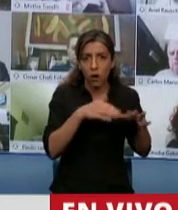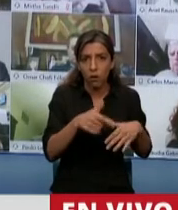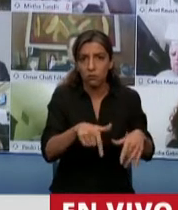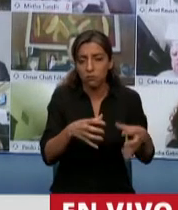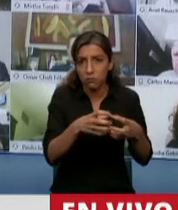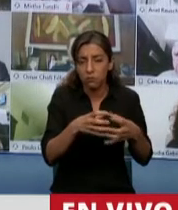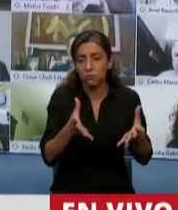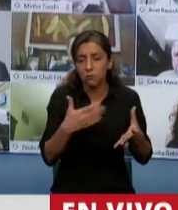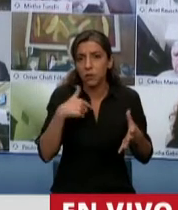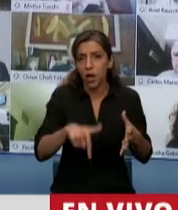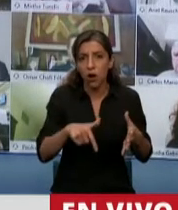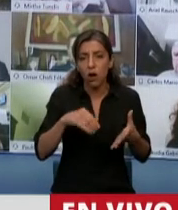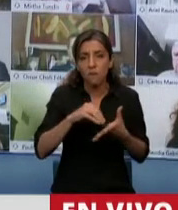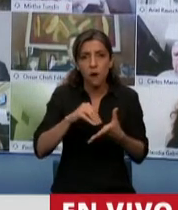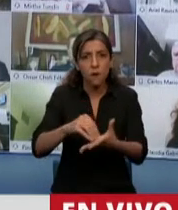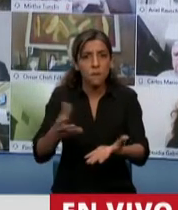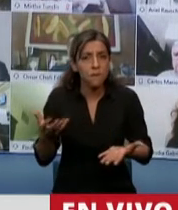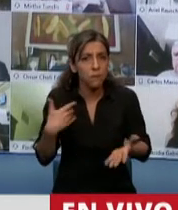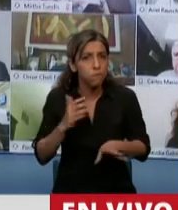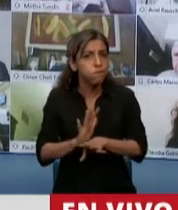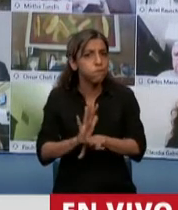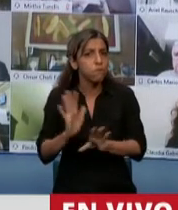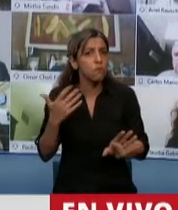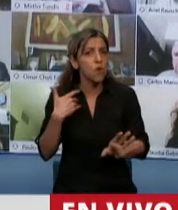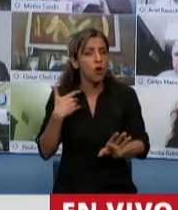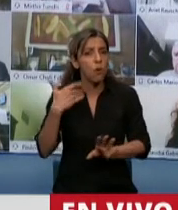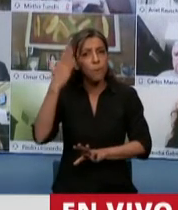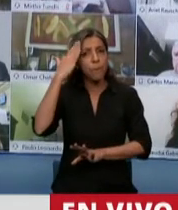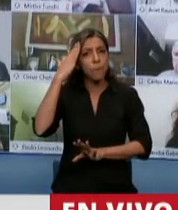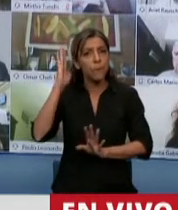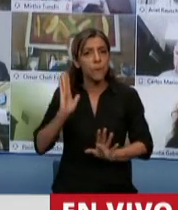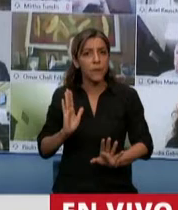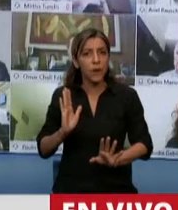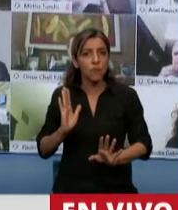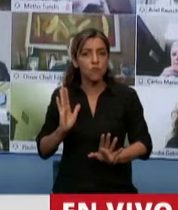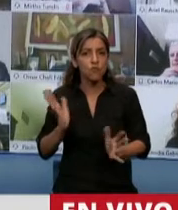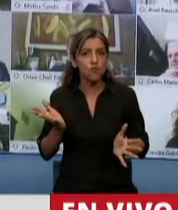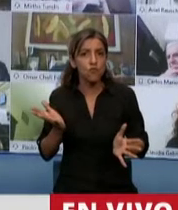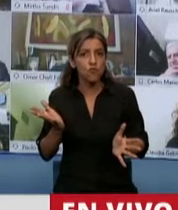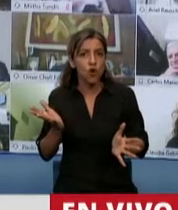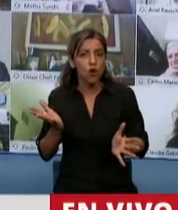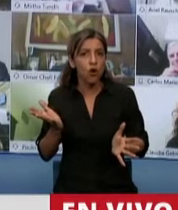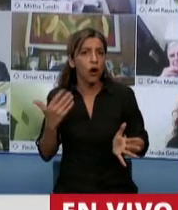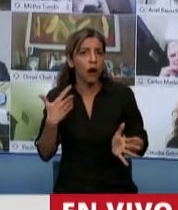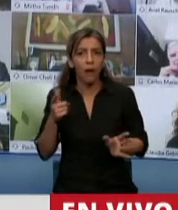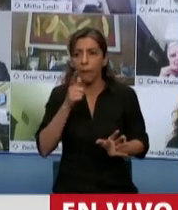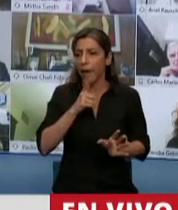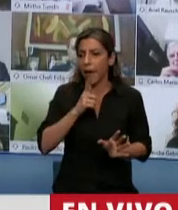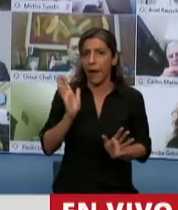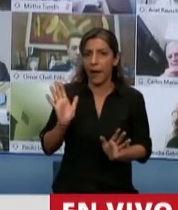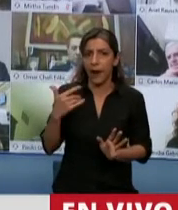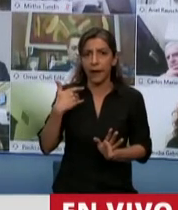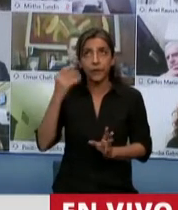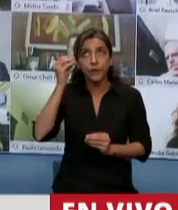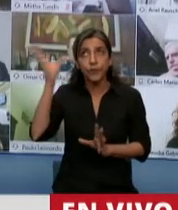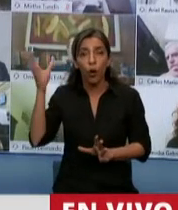selectiva, me parece, los diputados y diputadas de Juntos por el Cambio. Básicamente yo no me olvido que hace